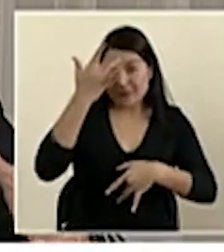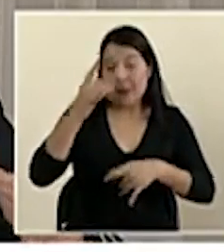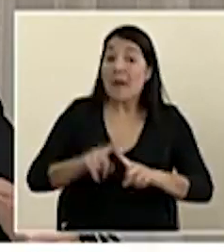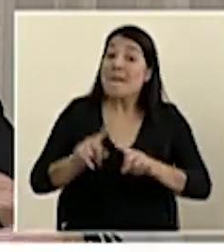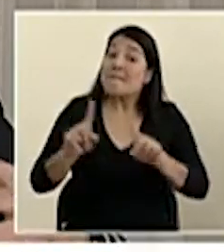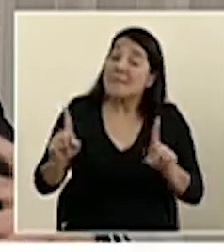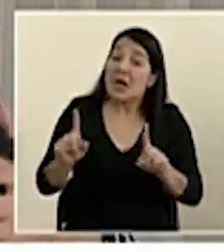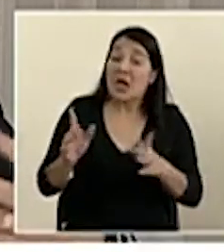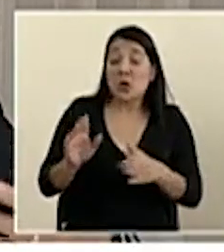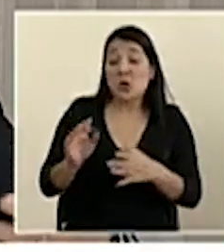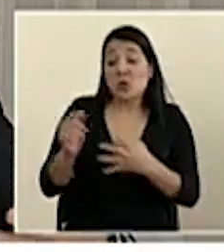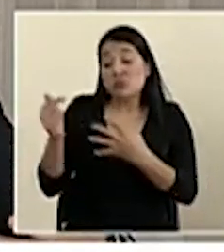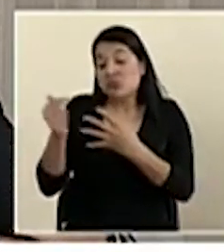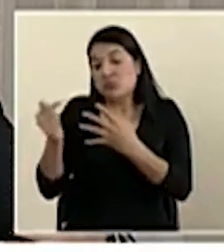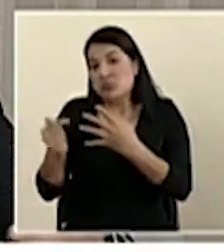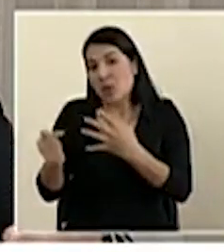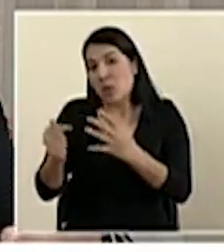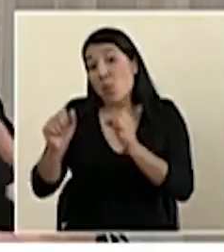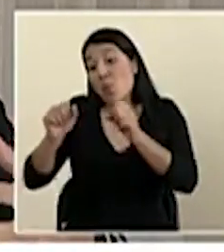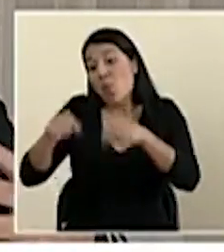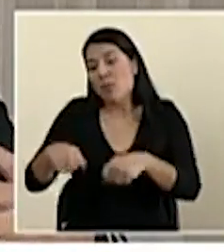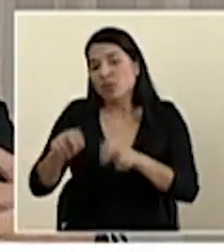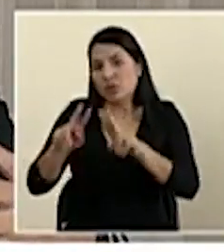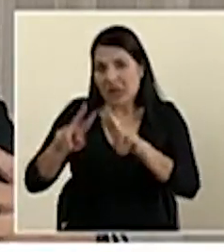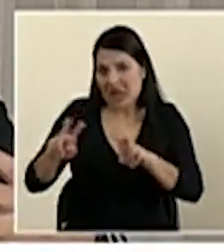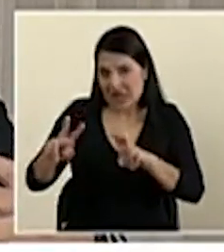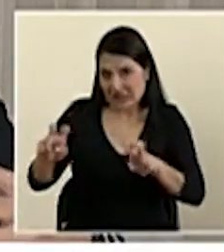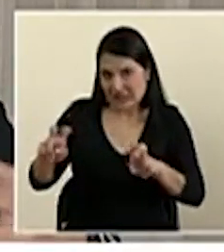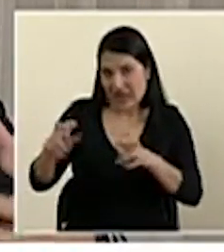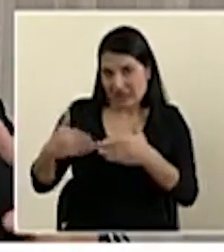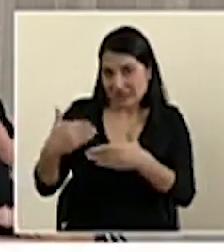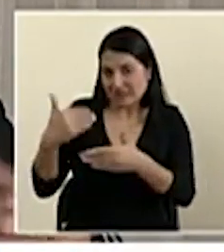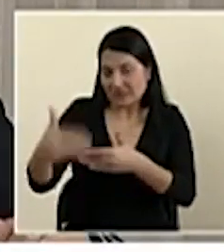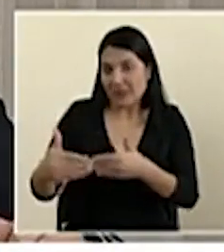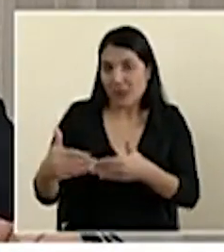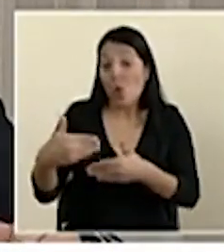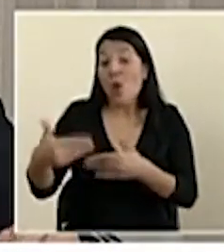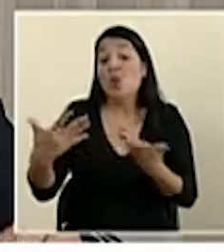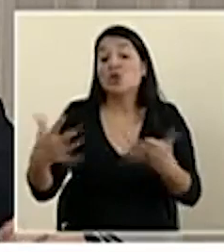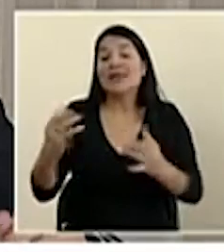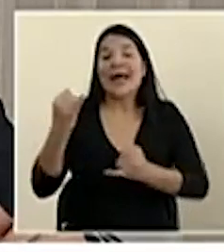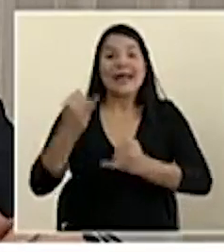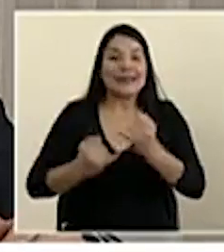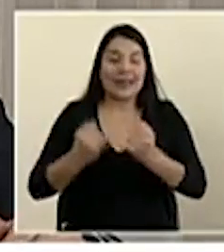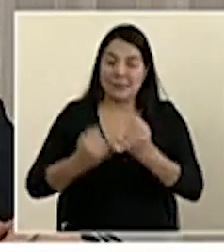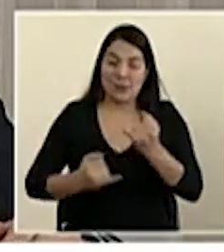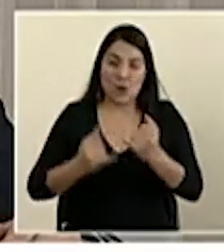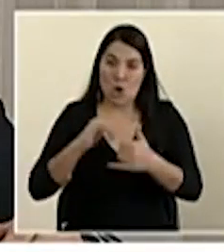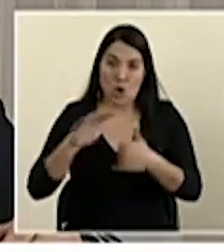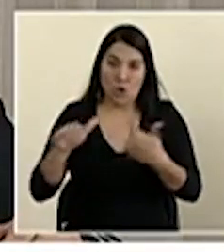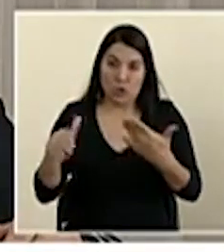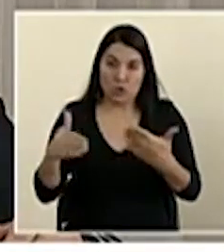pero que son factores que tendrán que verse analizados posiblemente en retrospectiva cuando ya hayamos finalizado todo este